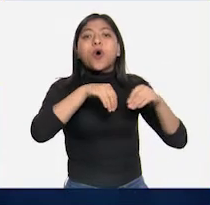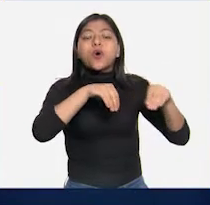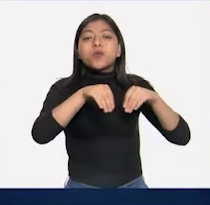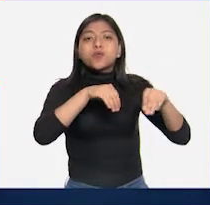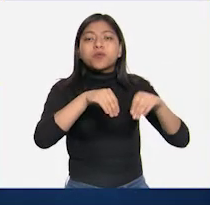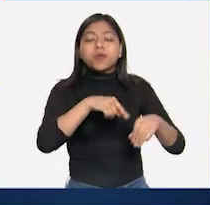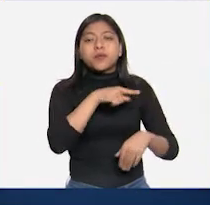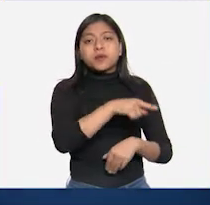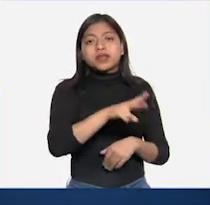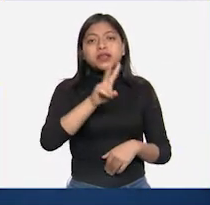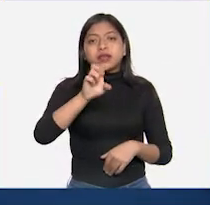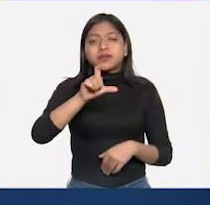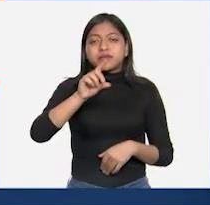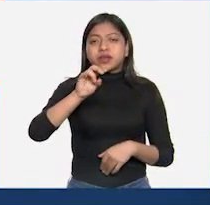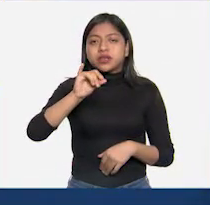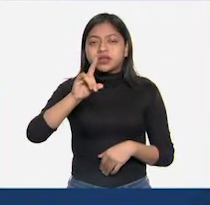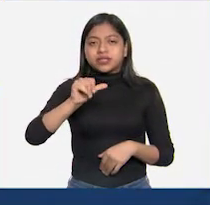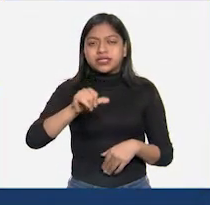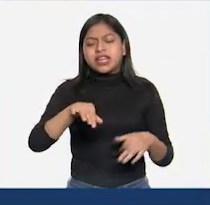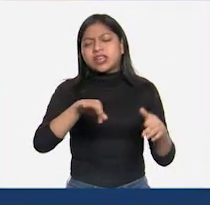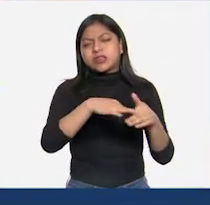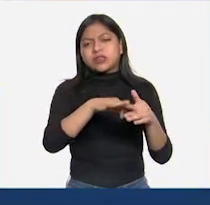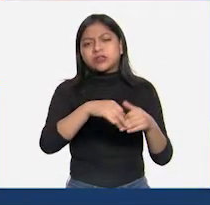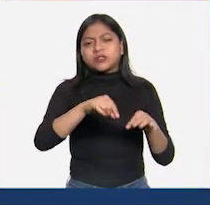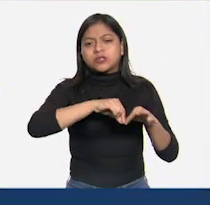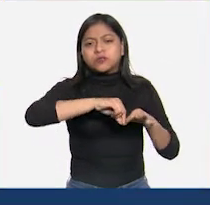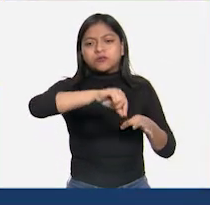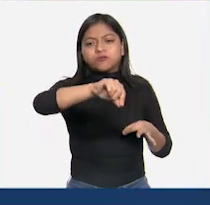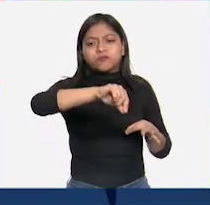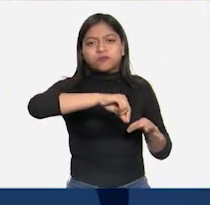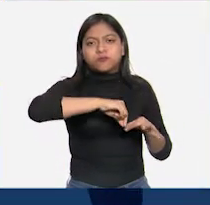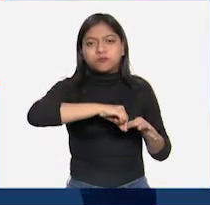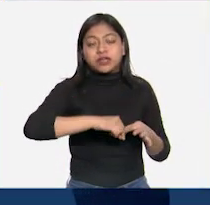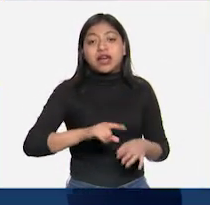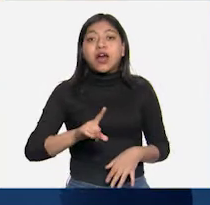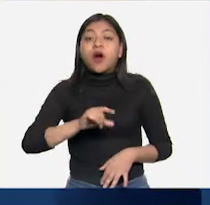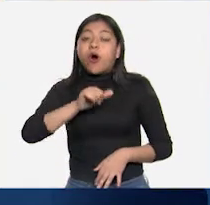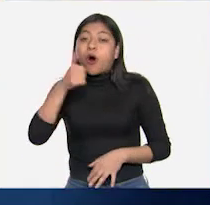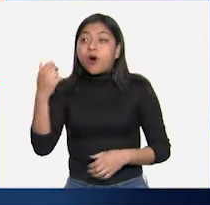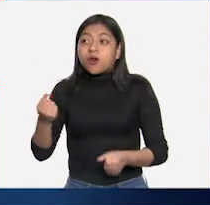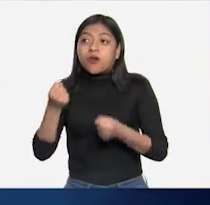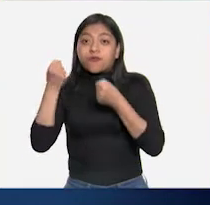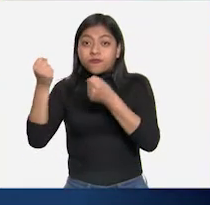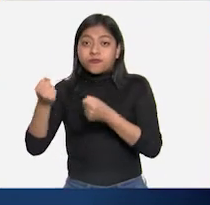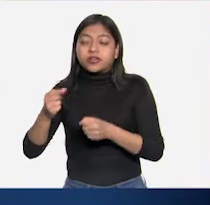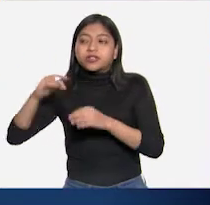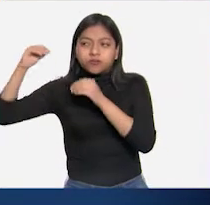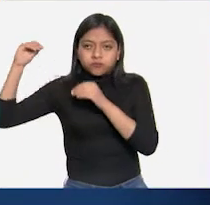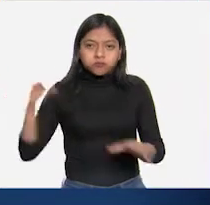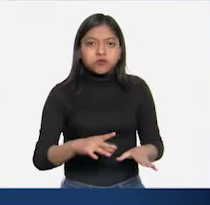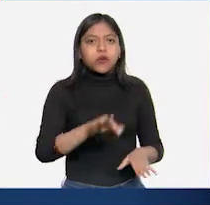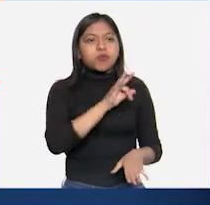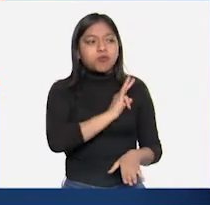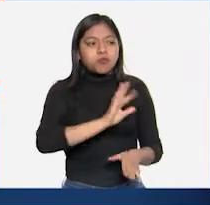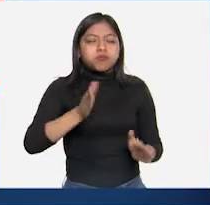velocidad constante en línea recta. A menos que una fuerza externa le haga cambiar.